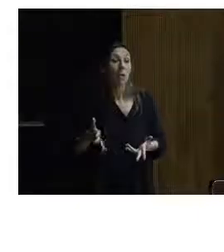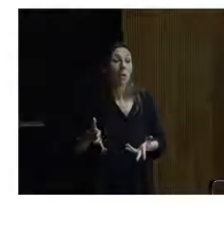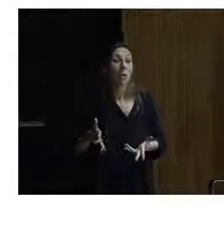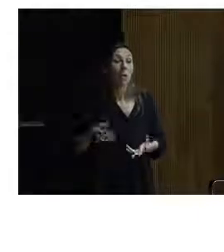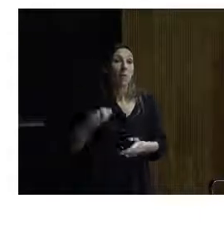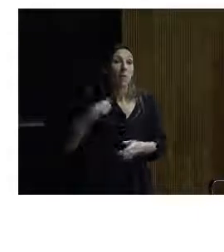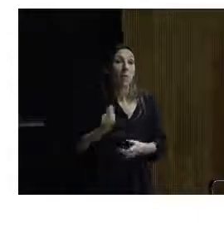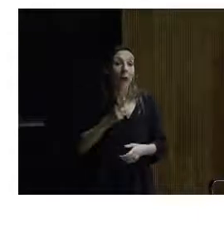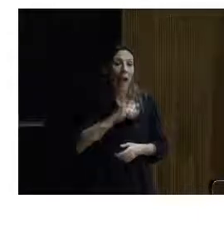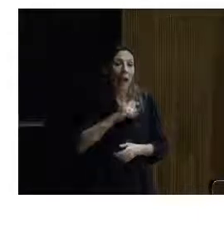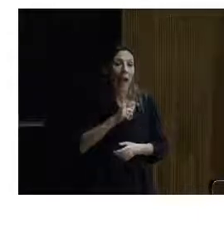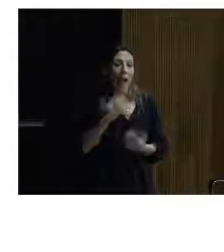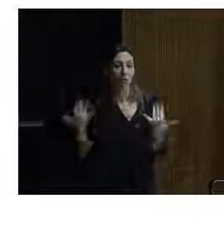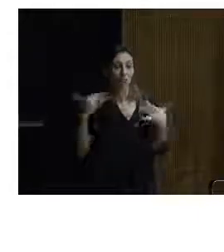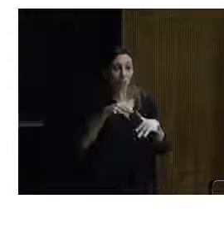maestradas.